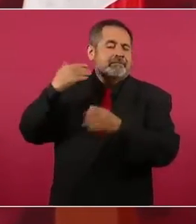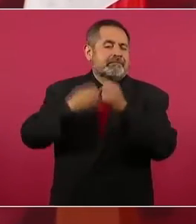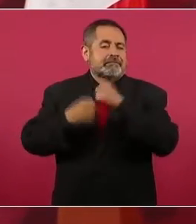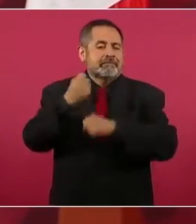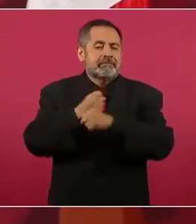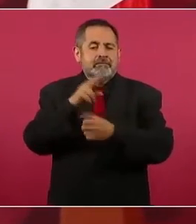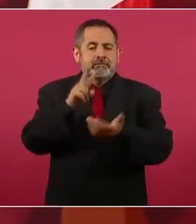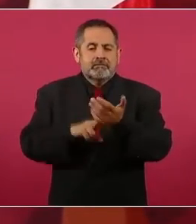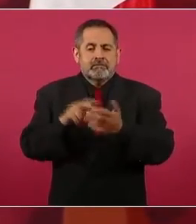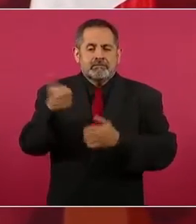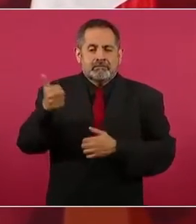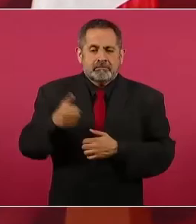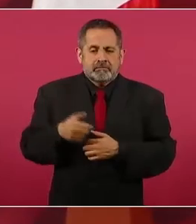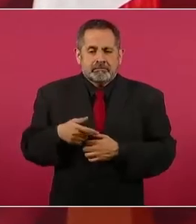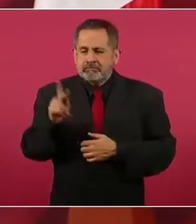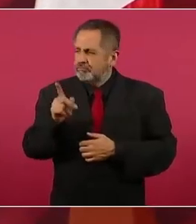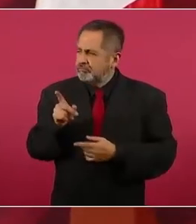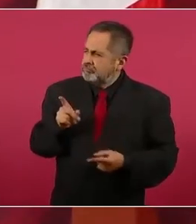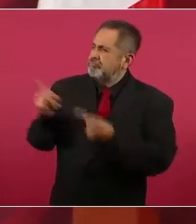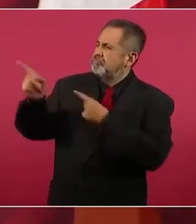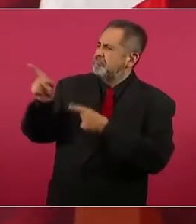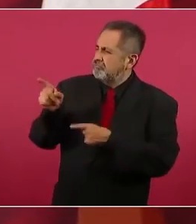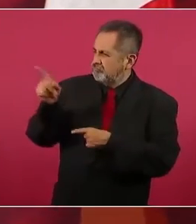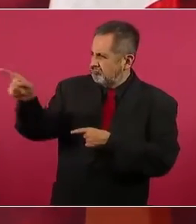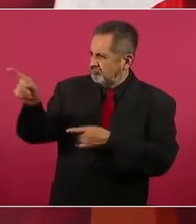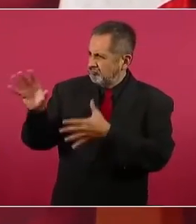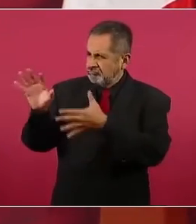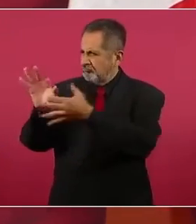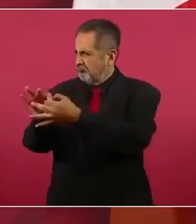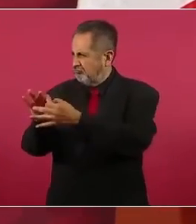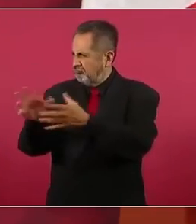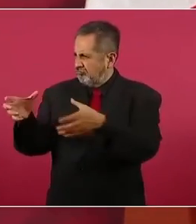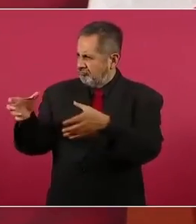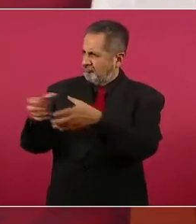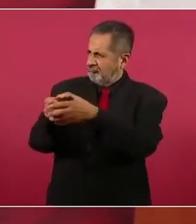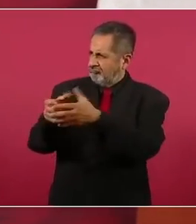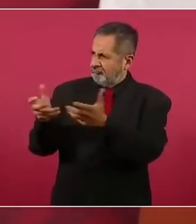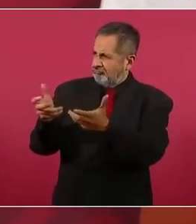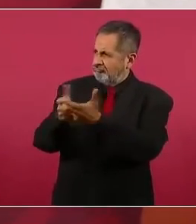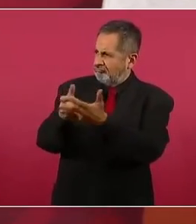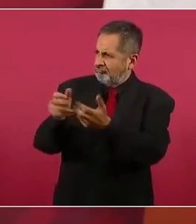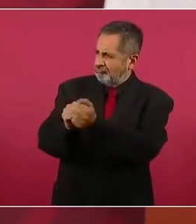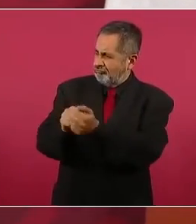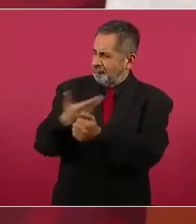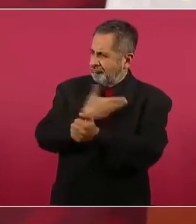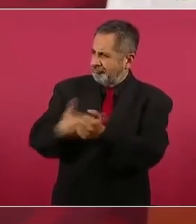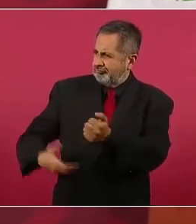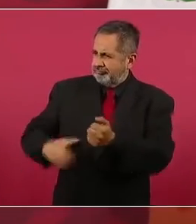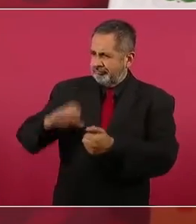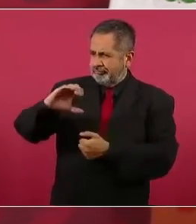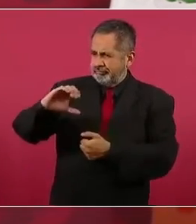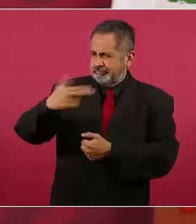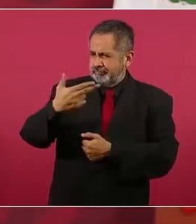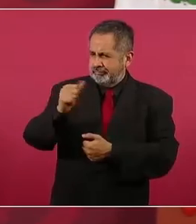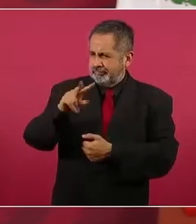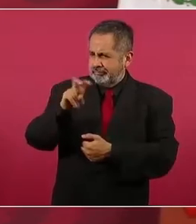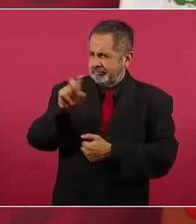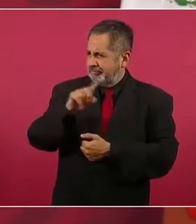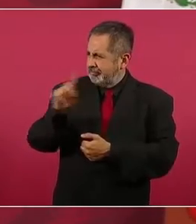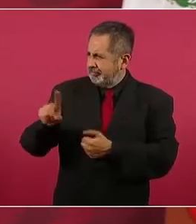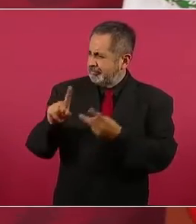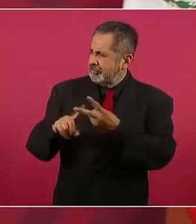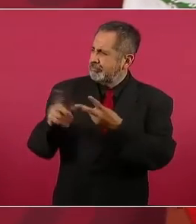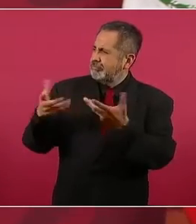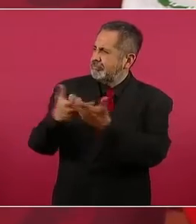usted se identifica con el presidente Chávez o con el presidente